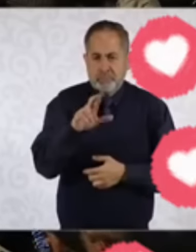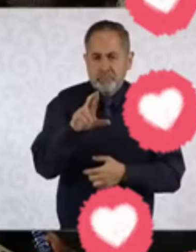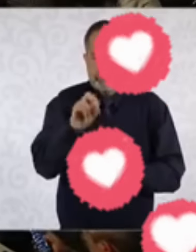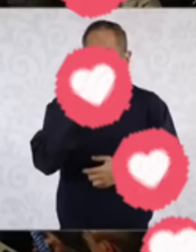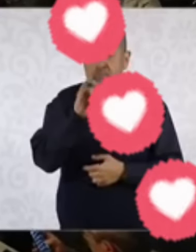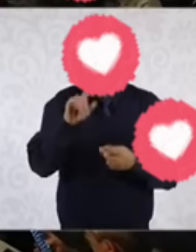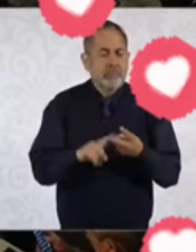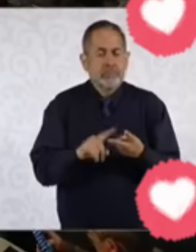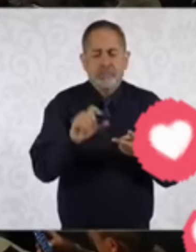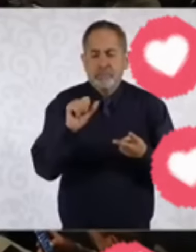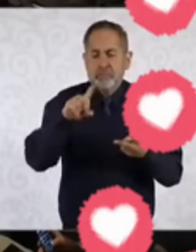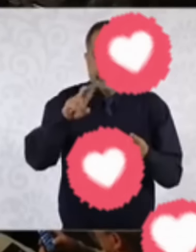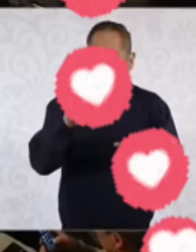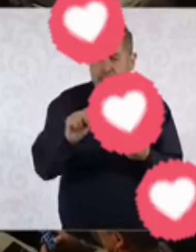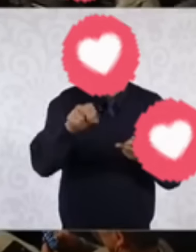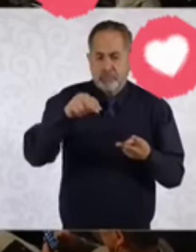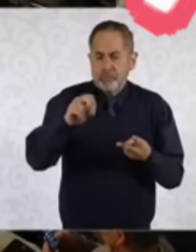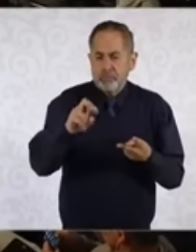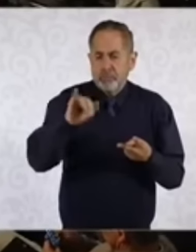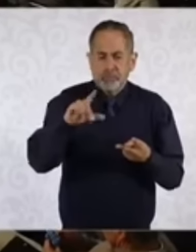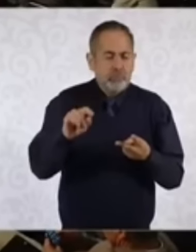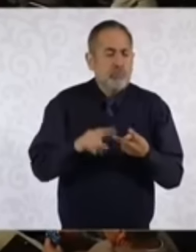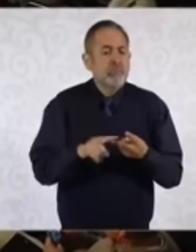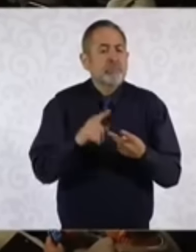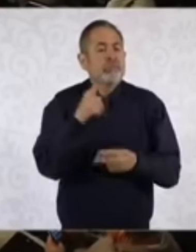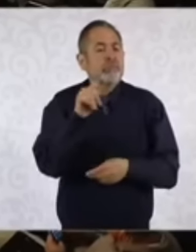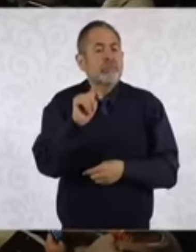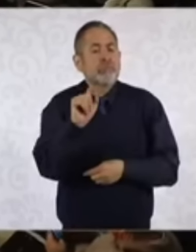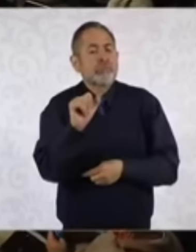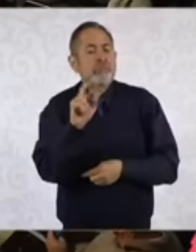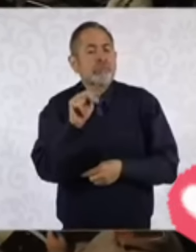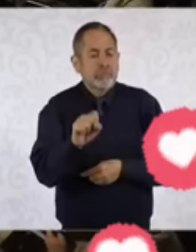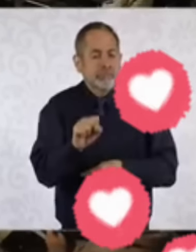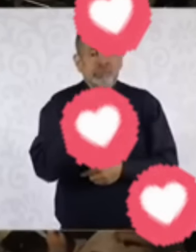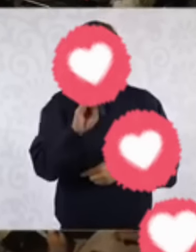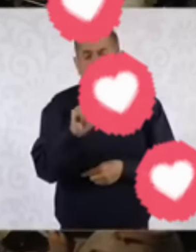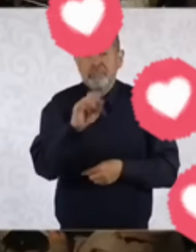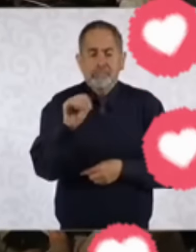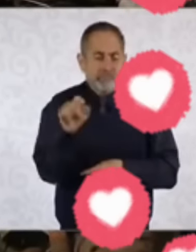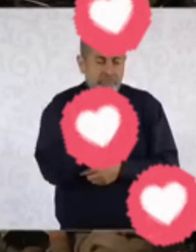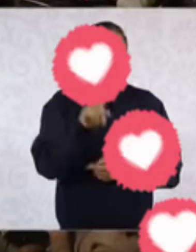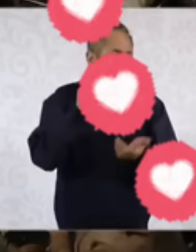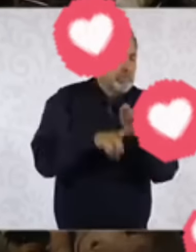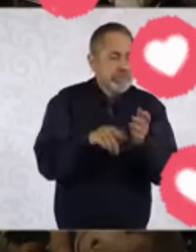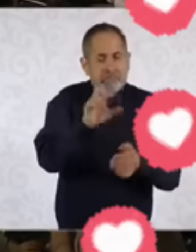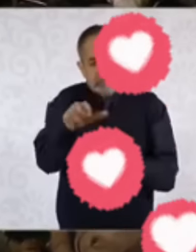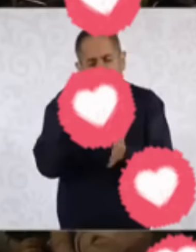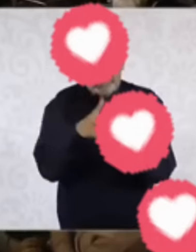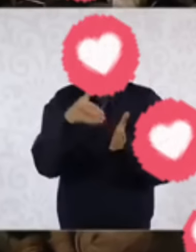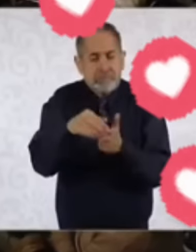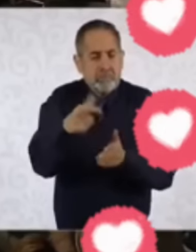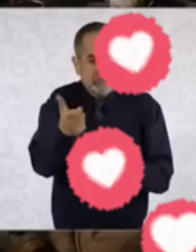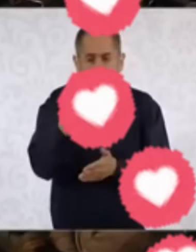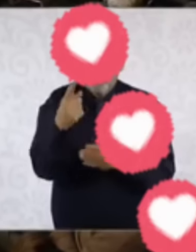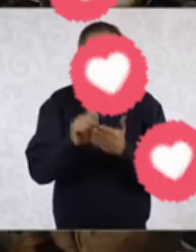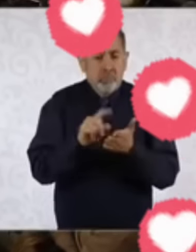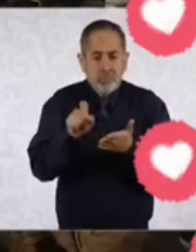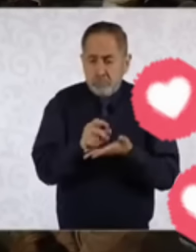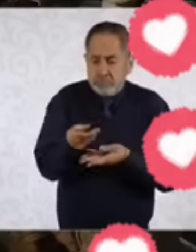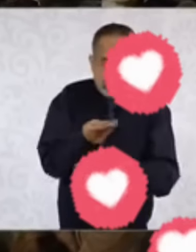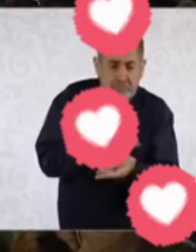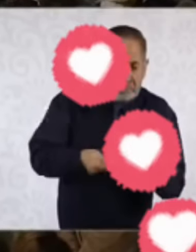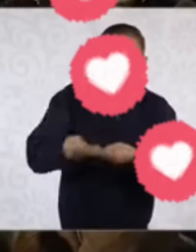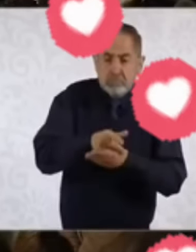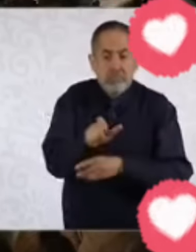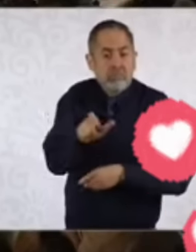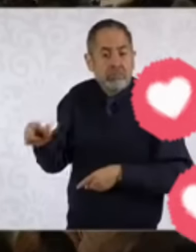Andrés Noriega Rivera de Transvamex que mueve más o menos como mil quinientos millones de pesos mensuales de desvíos